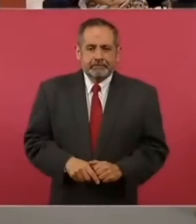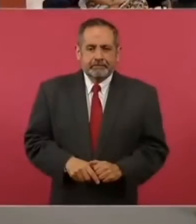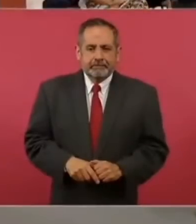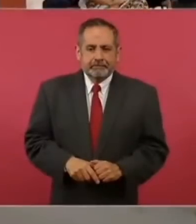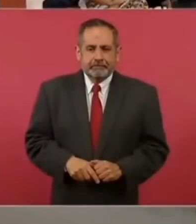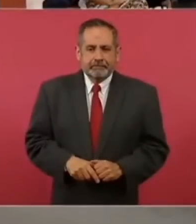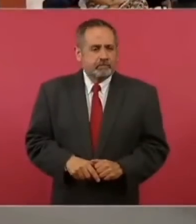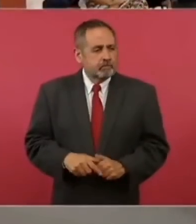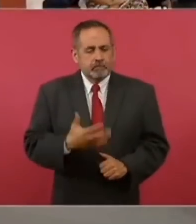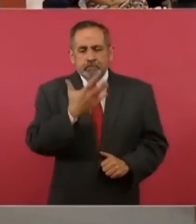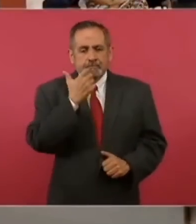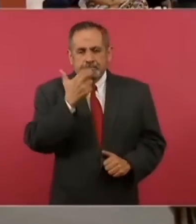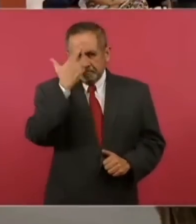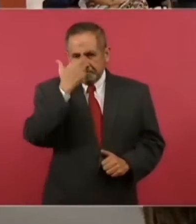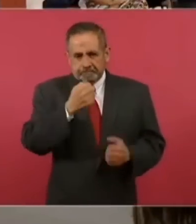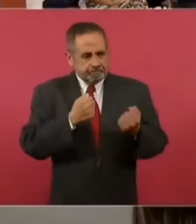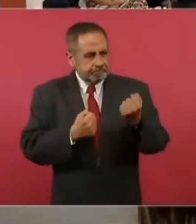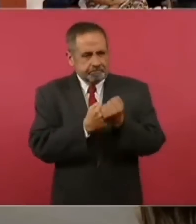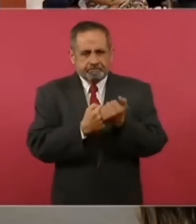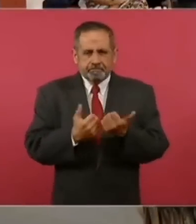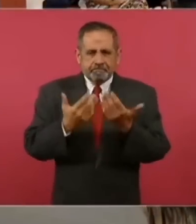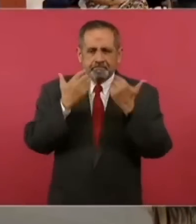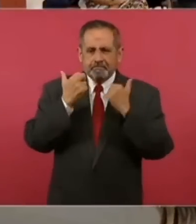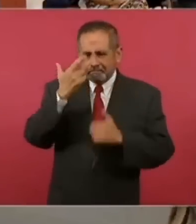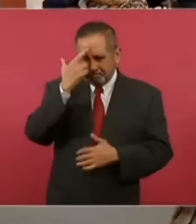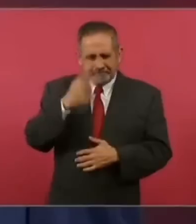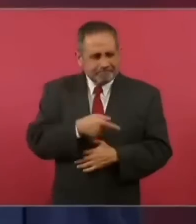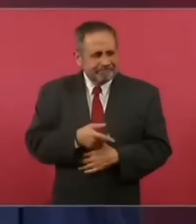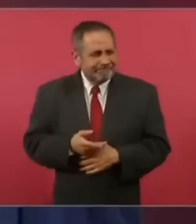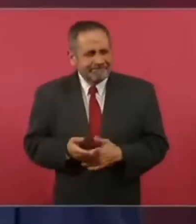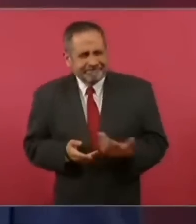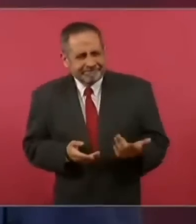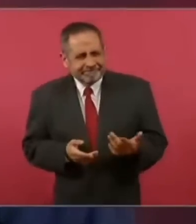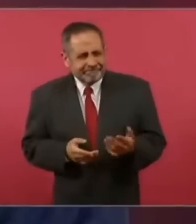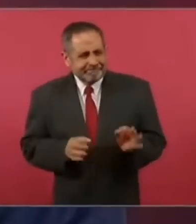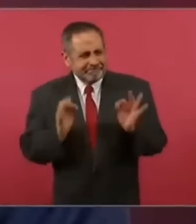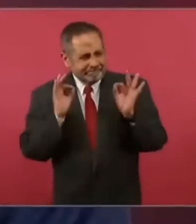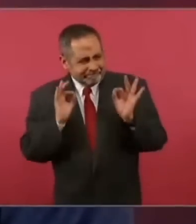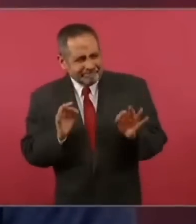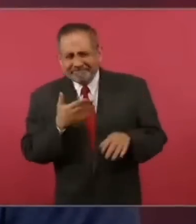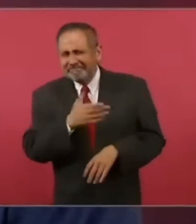sin fundamento, por eso digo no, no está exacto.